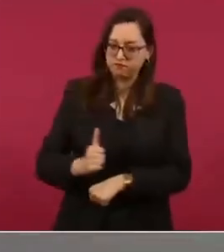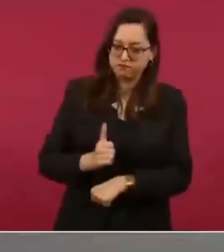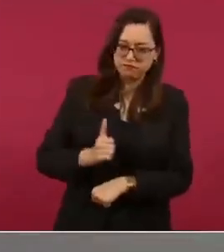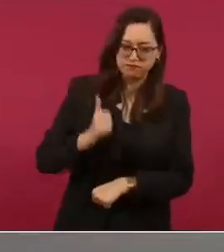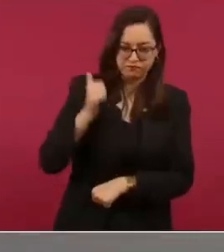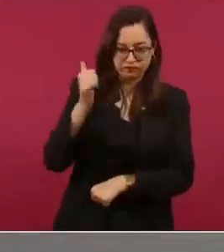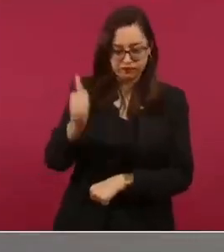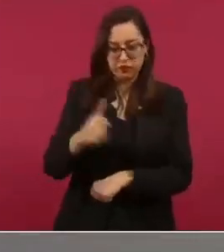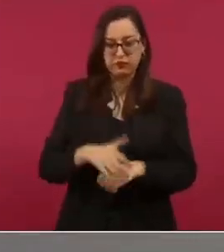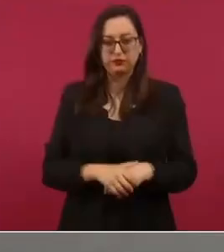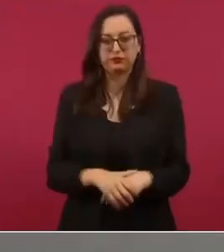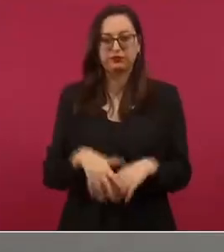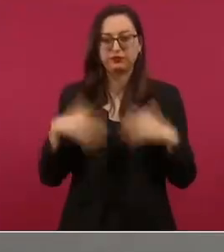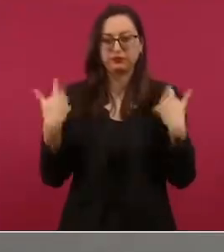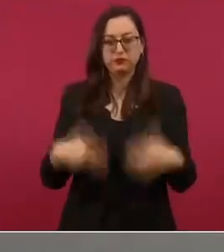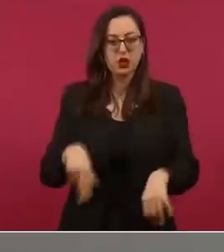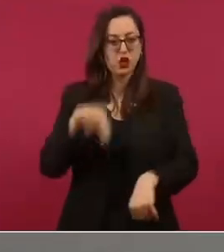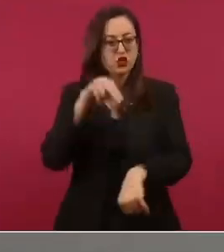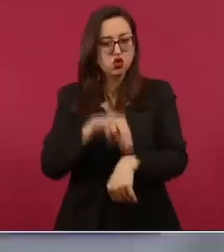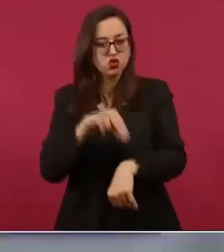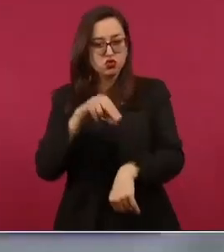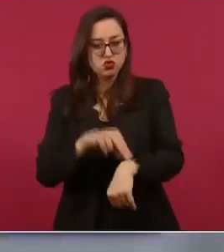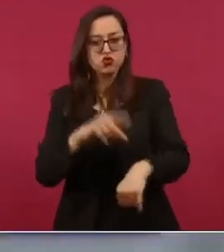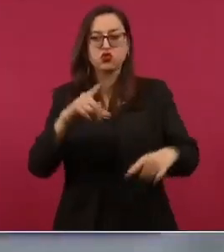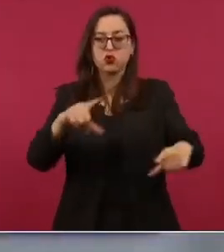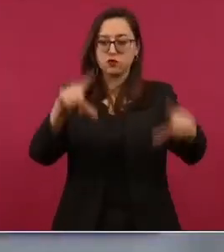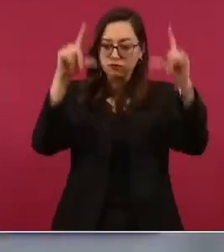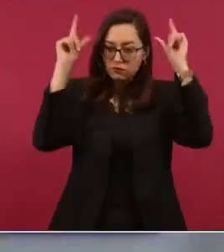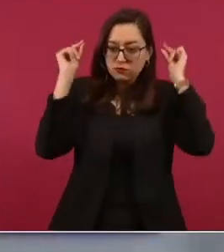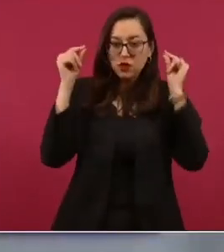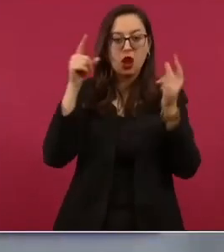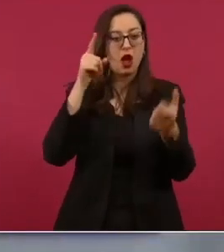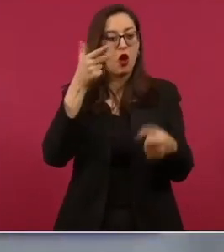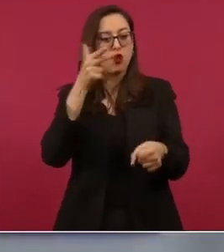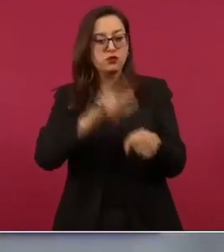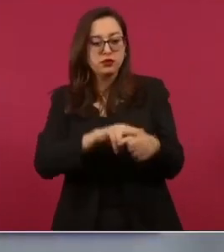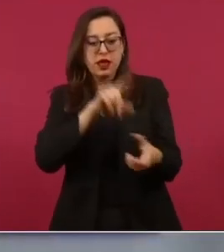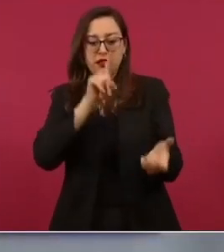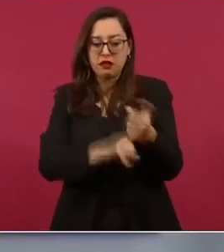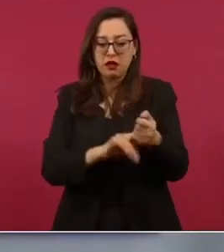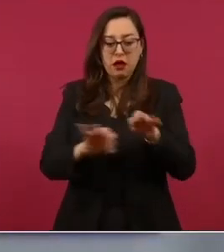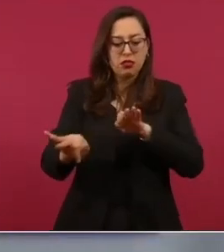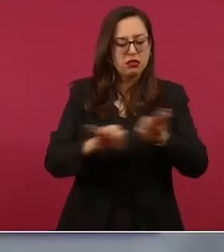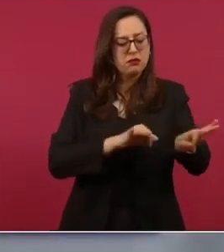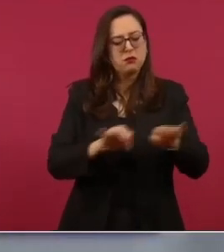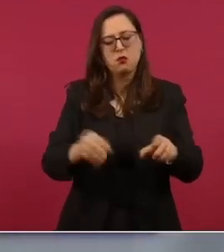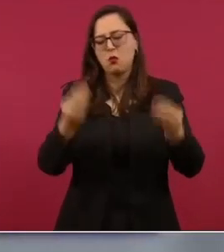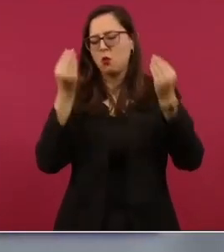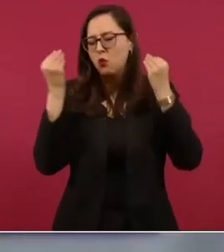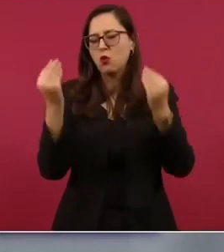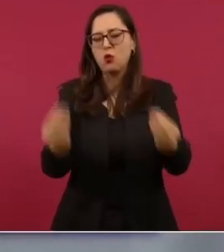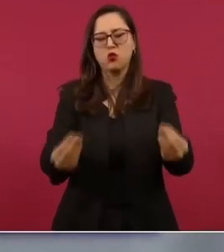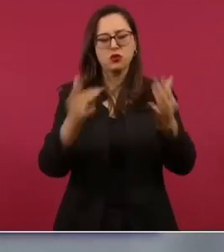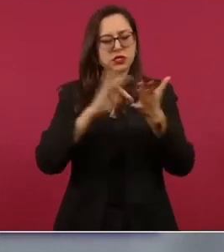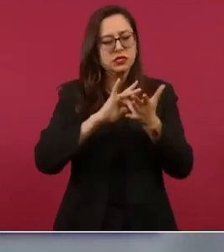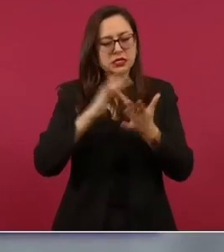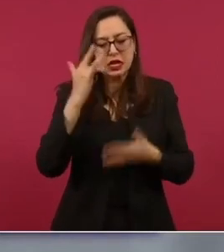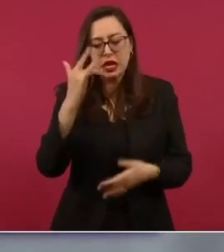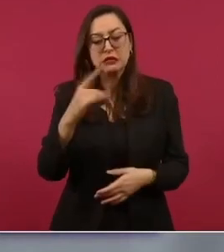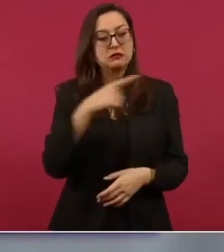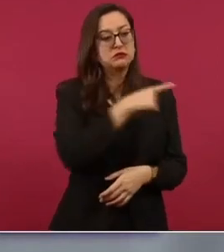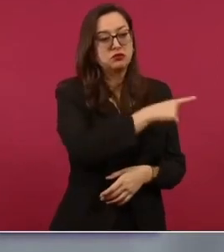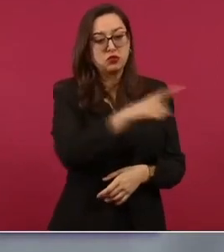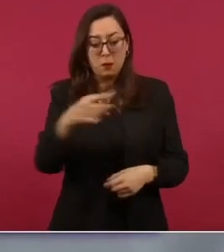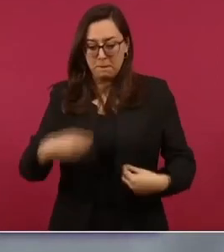agradecimiento a médicos enfermeras y trabajadores de la salud que pusieron en riesgo su vida